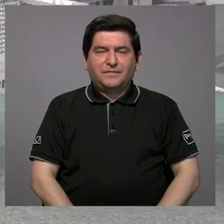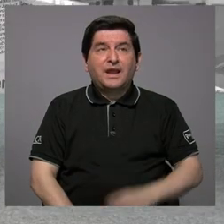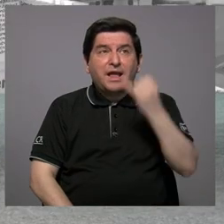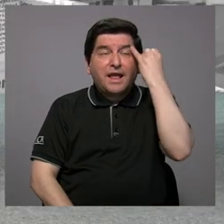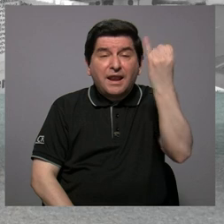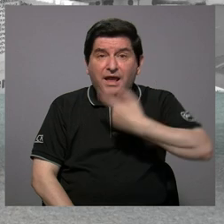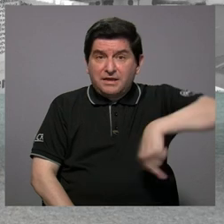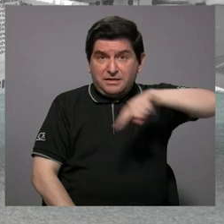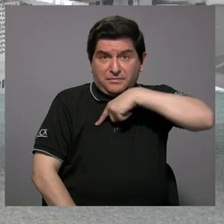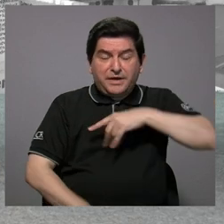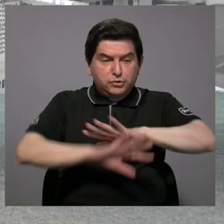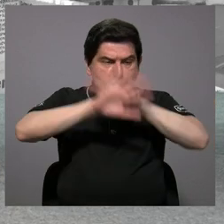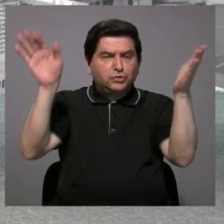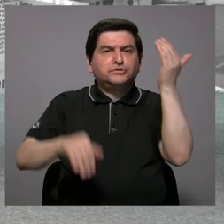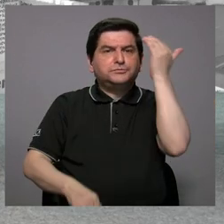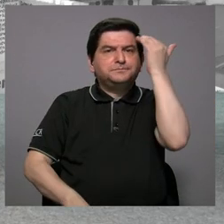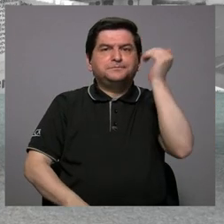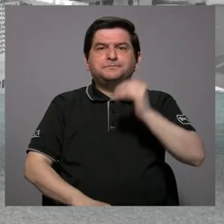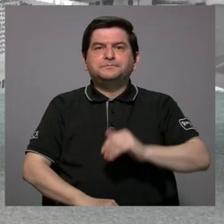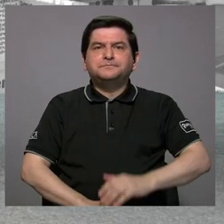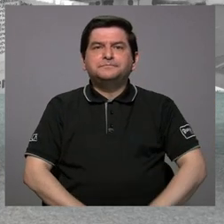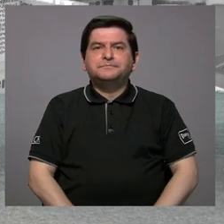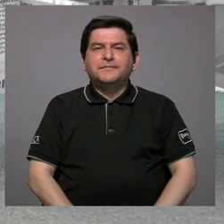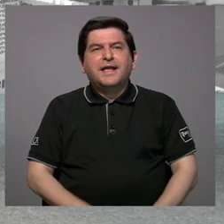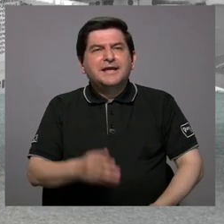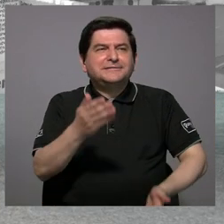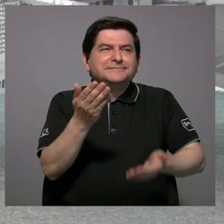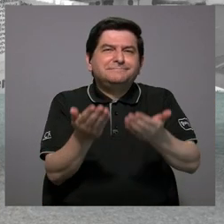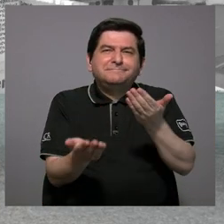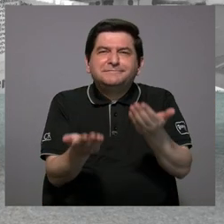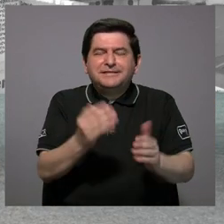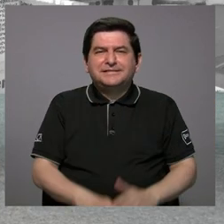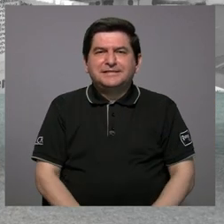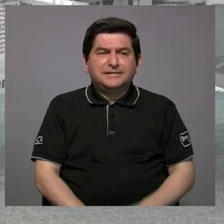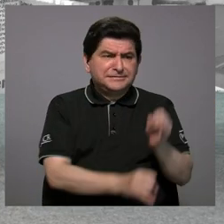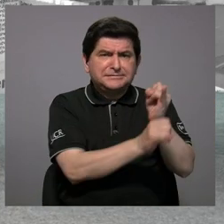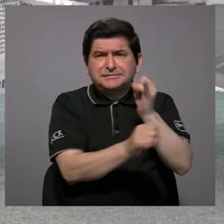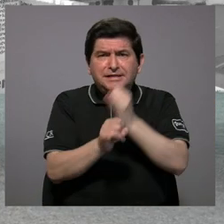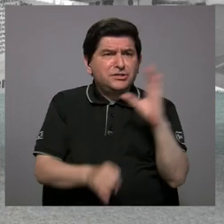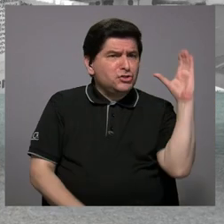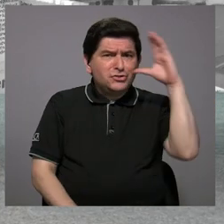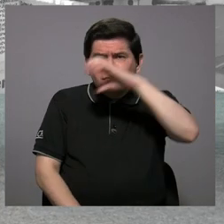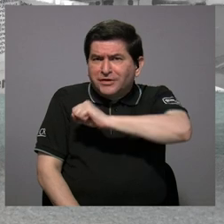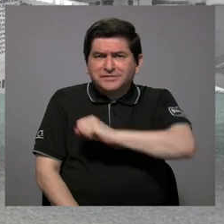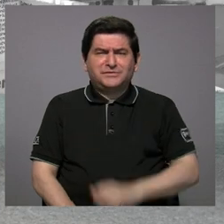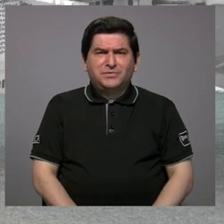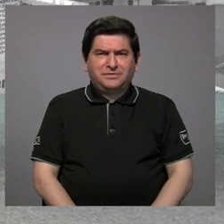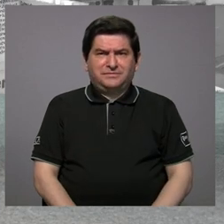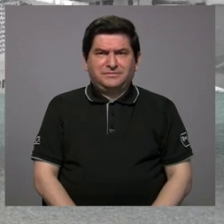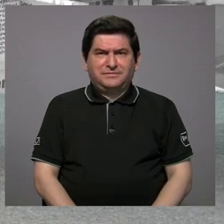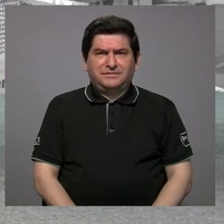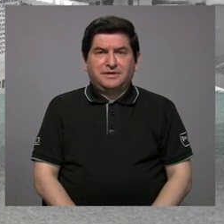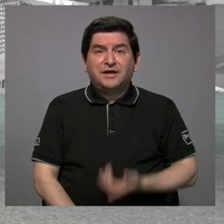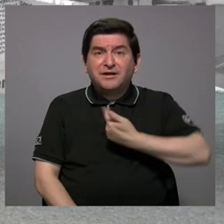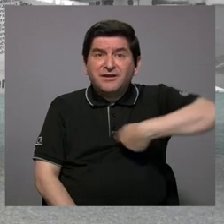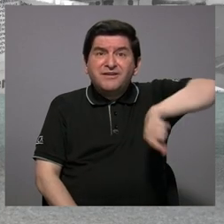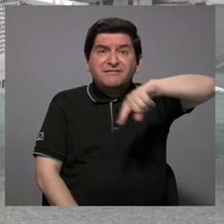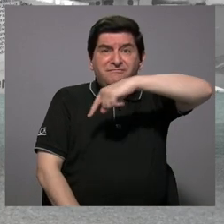afirmación para nosotros es clara. Tal vez las instituciones no se dan cuenta que ya somos